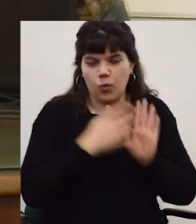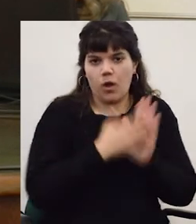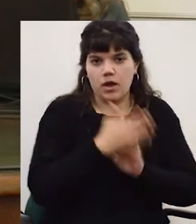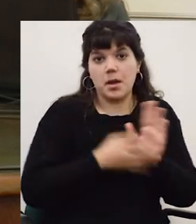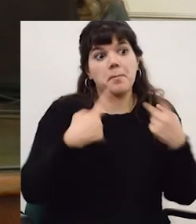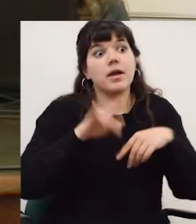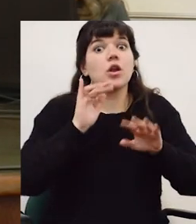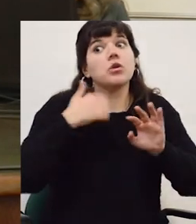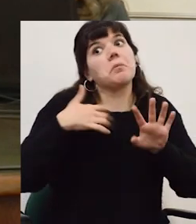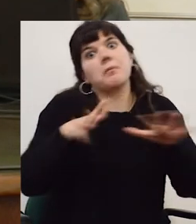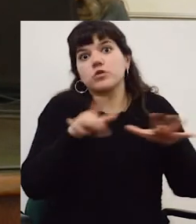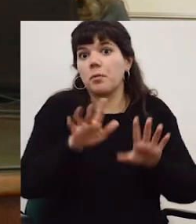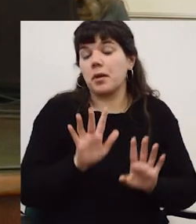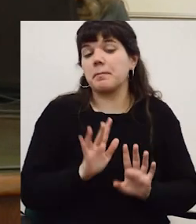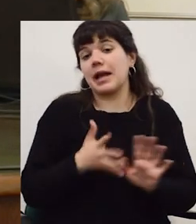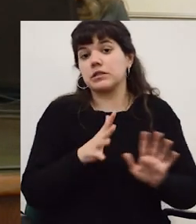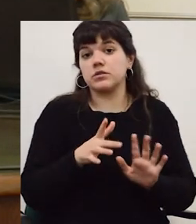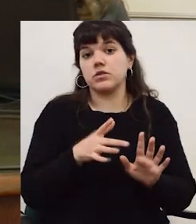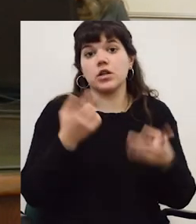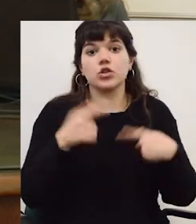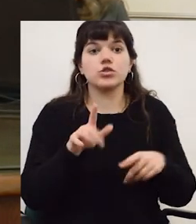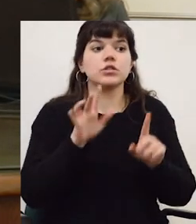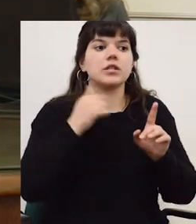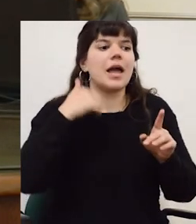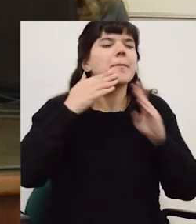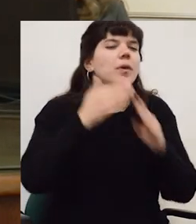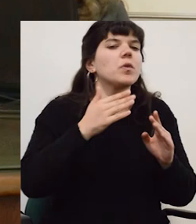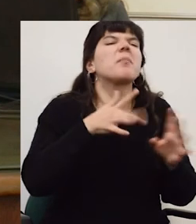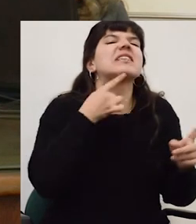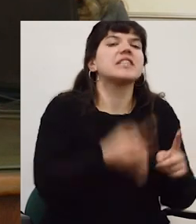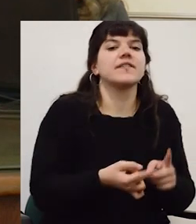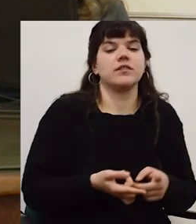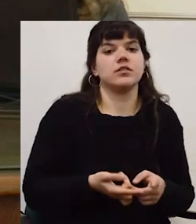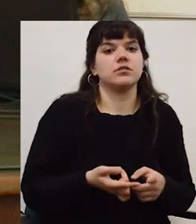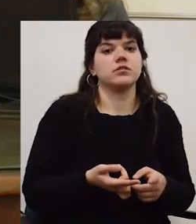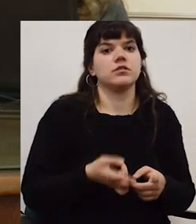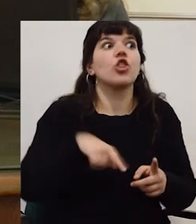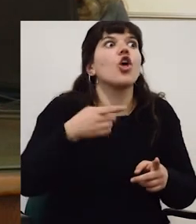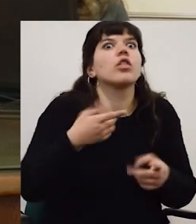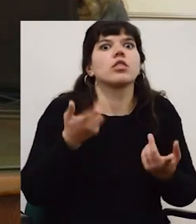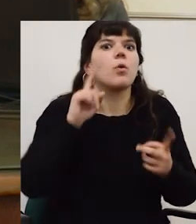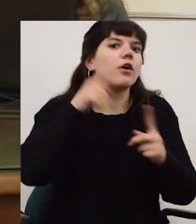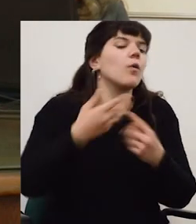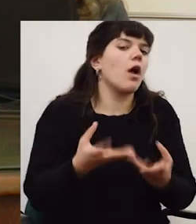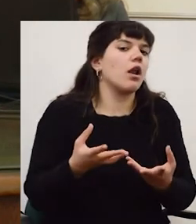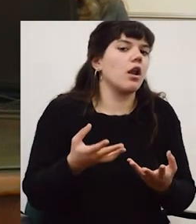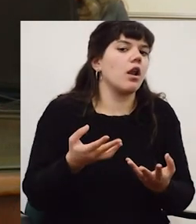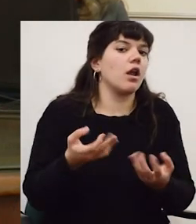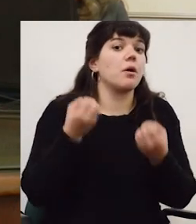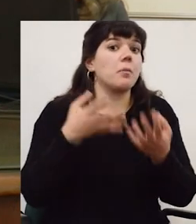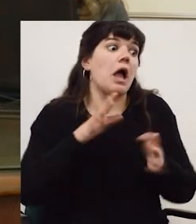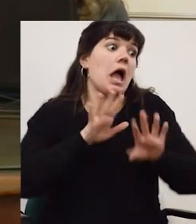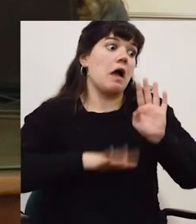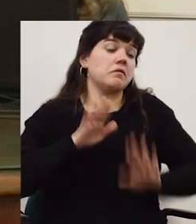proyectos entonces esa no es la realidad de Uruguay pero participamos en un complejo de ese tipo entonces la pregunta de fondo es ¿para qué?